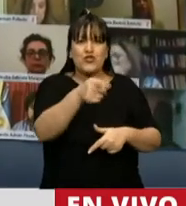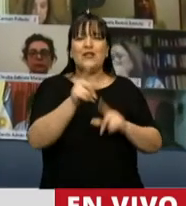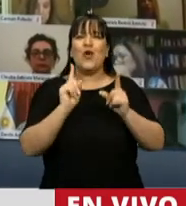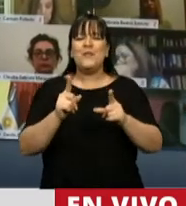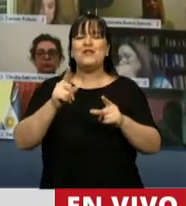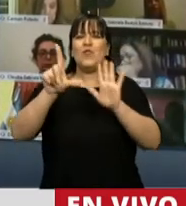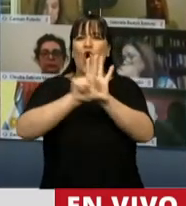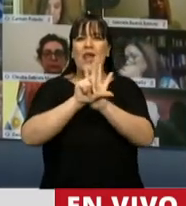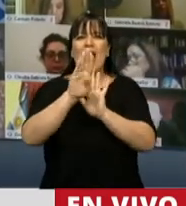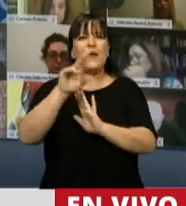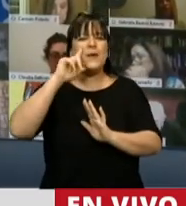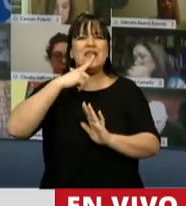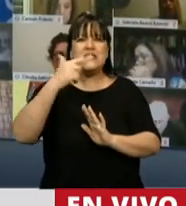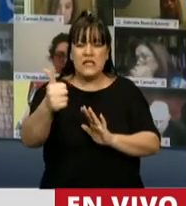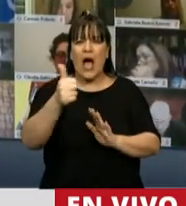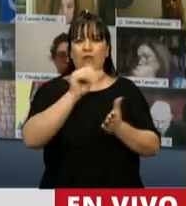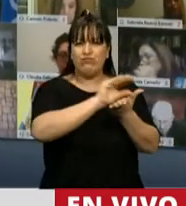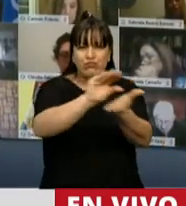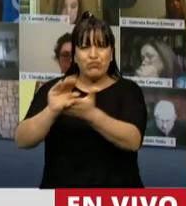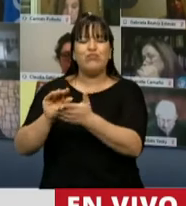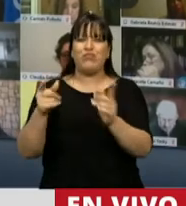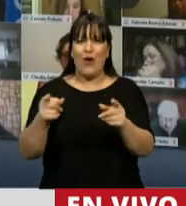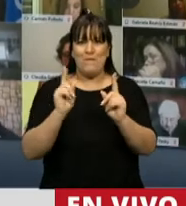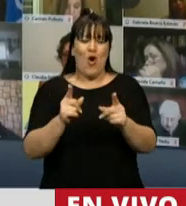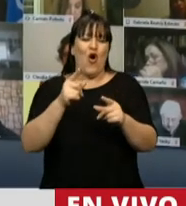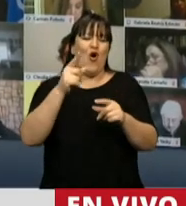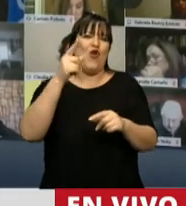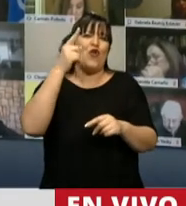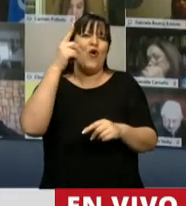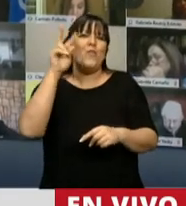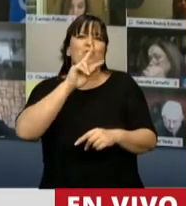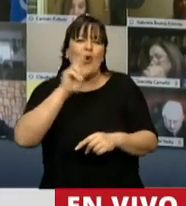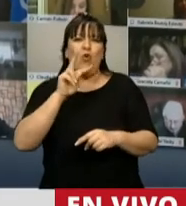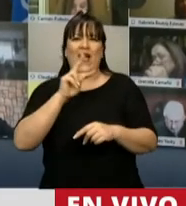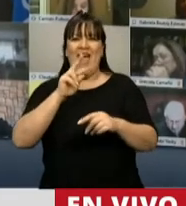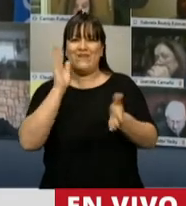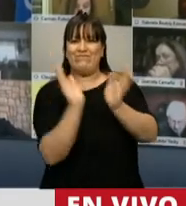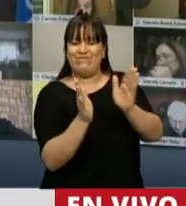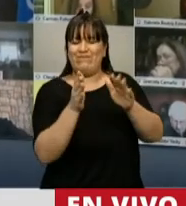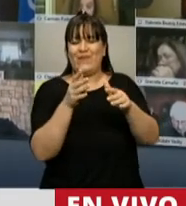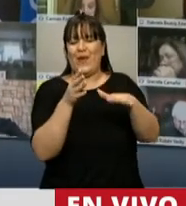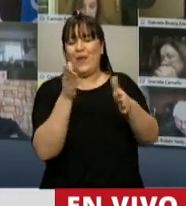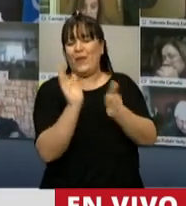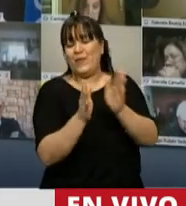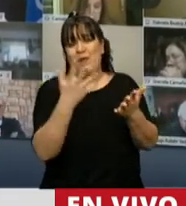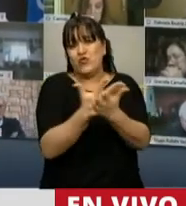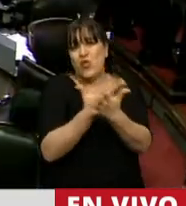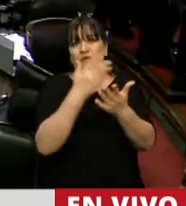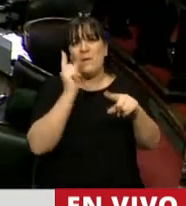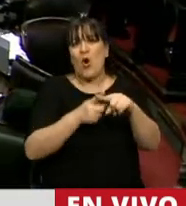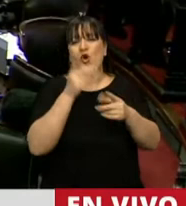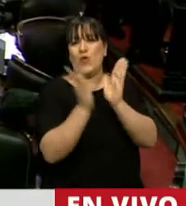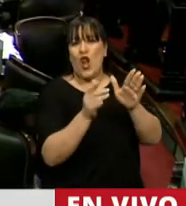Brisa. Es un triste, muy triste récord para todos los argentinos y un desafío nacional